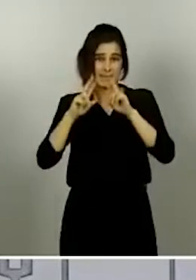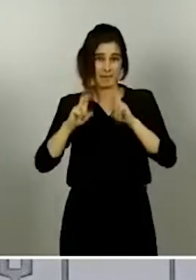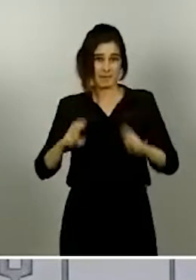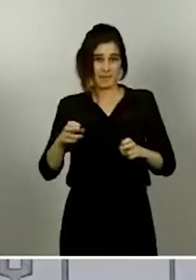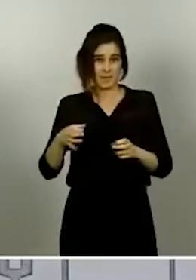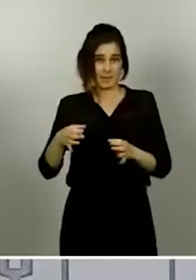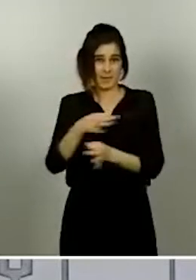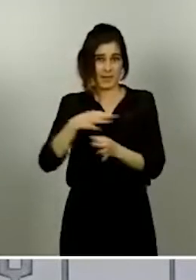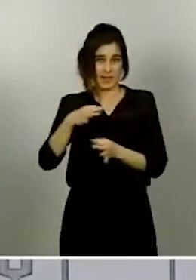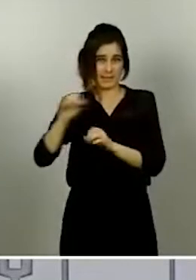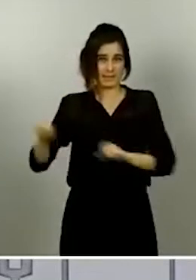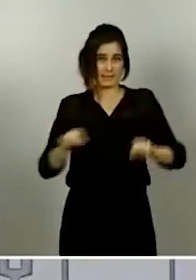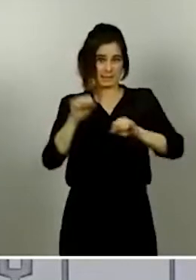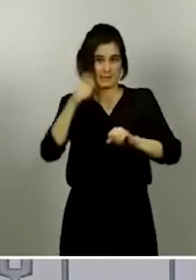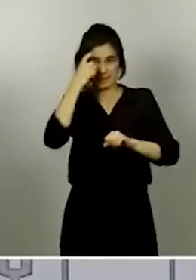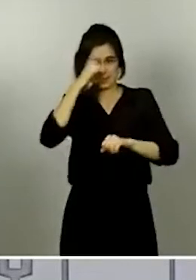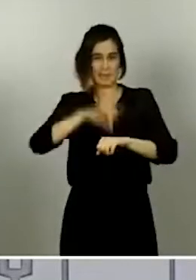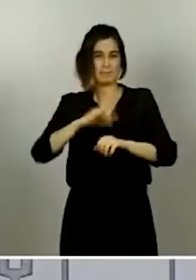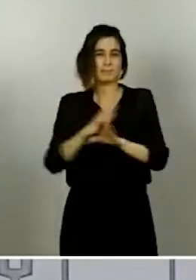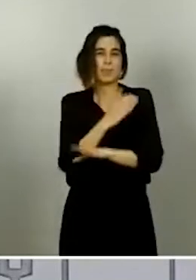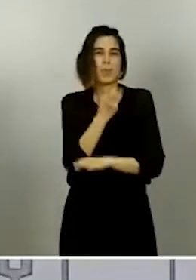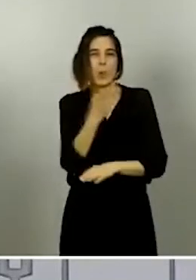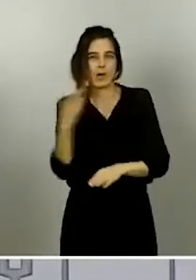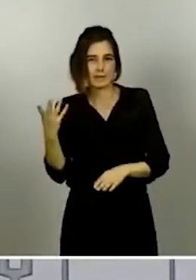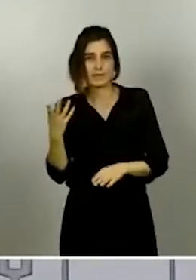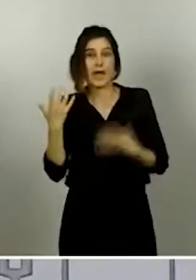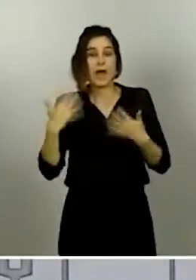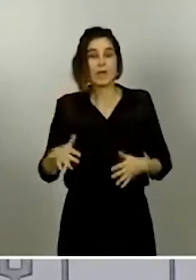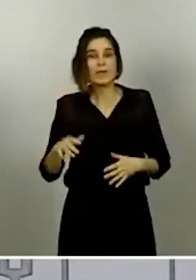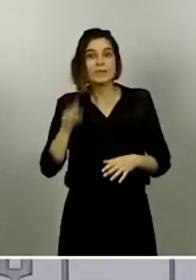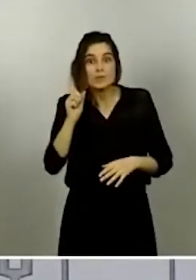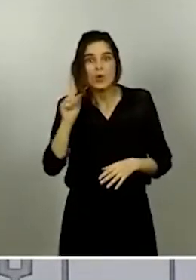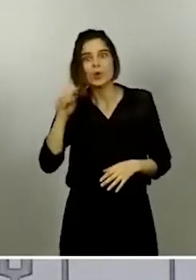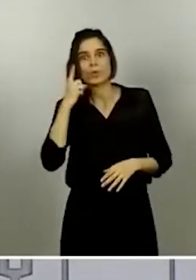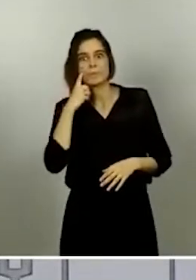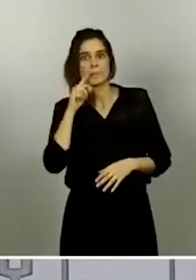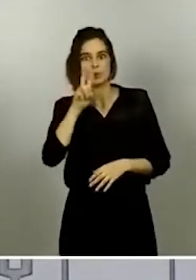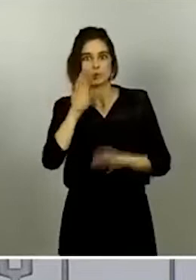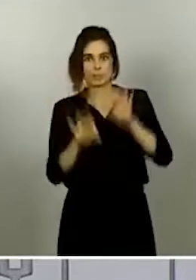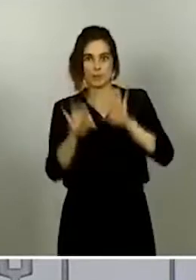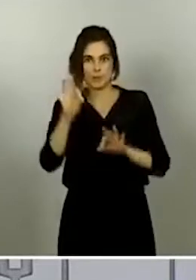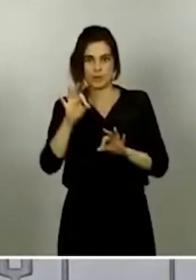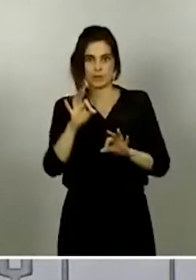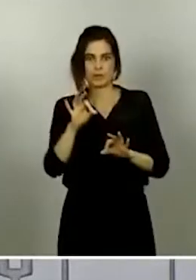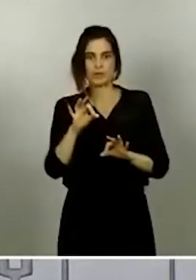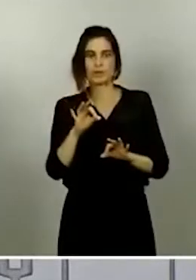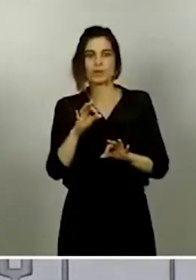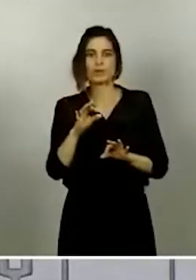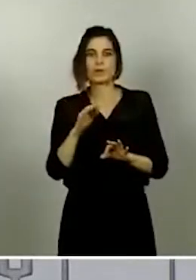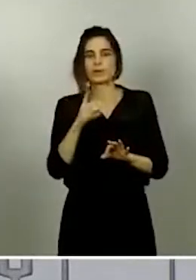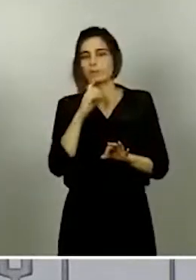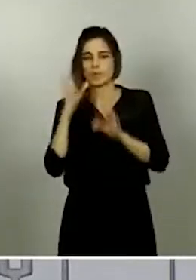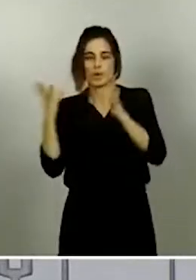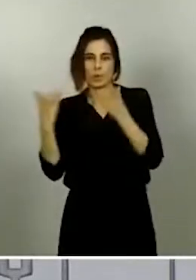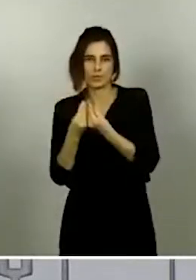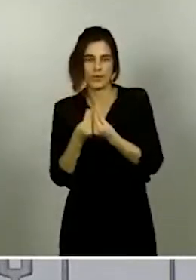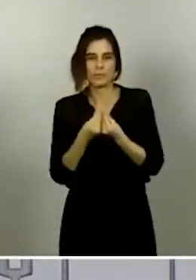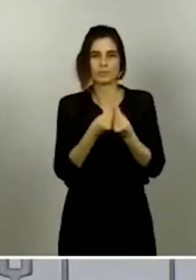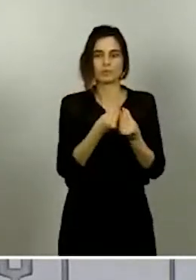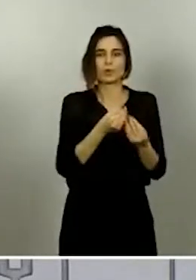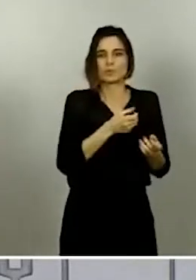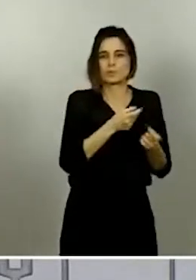cifras de ingresados en UCI, fallecidos, etcétera, si lo comparamos con ese número global,